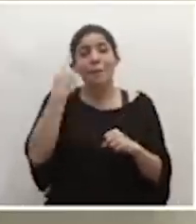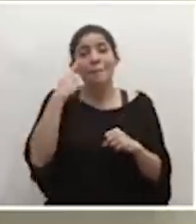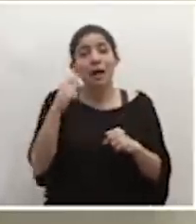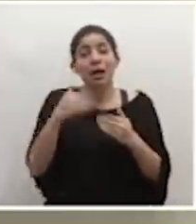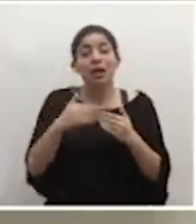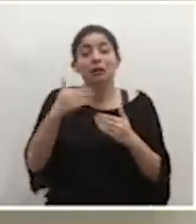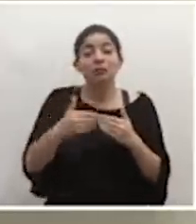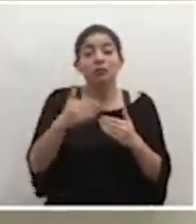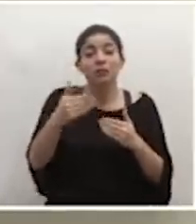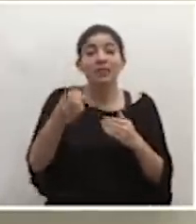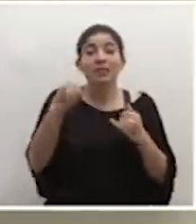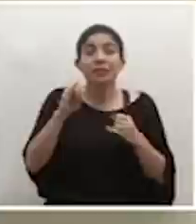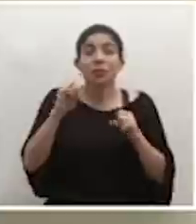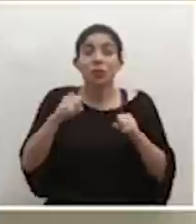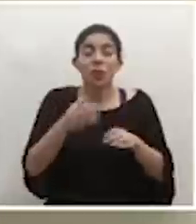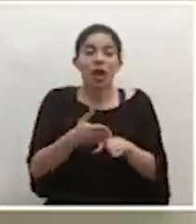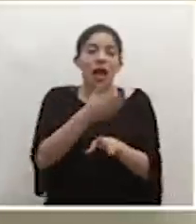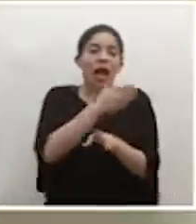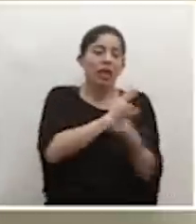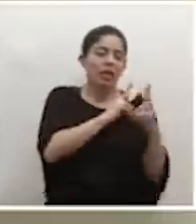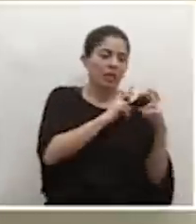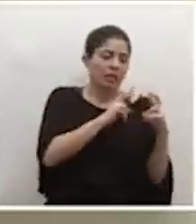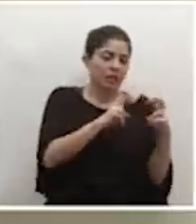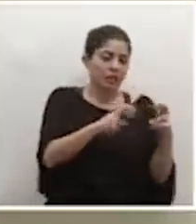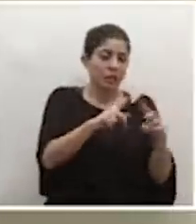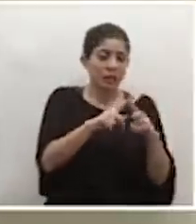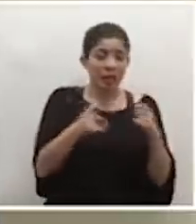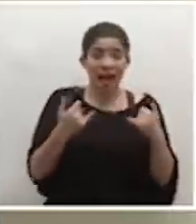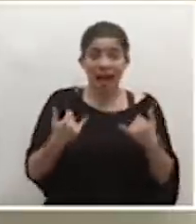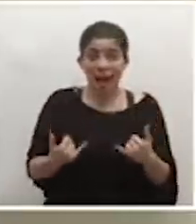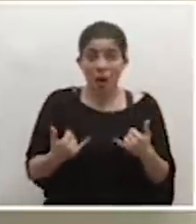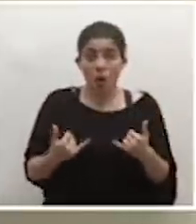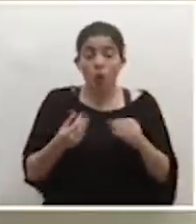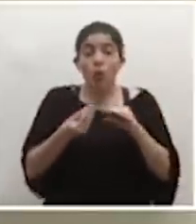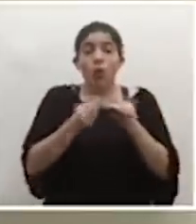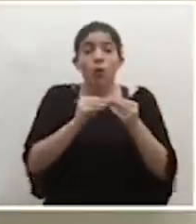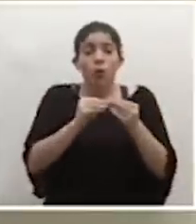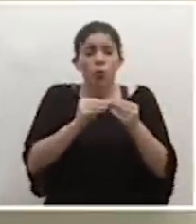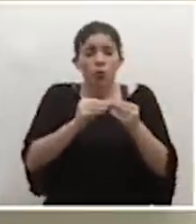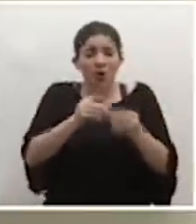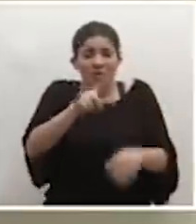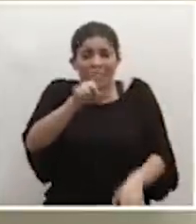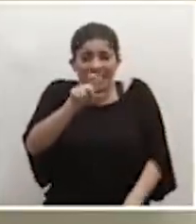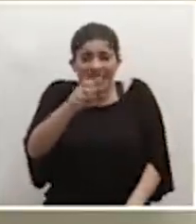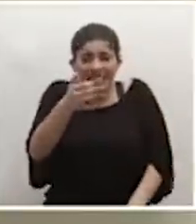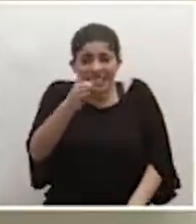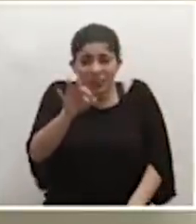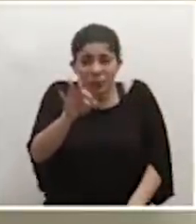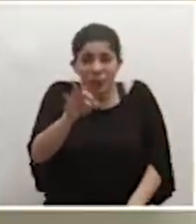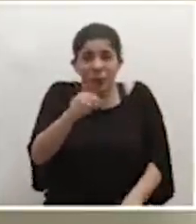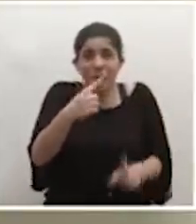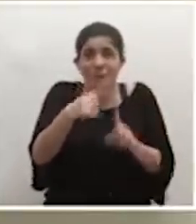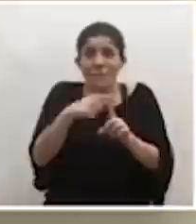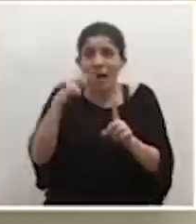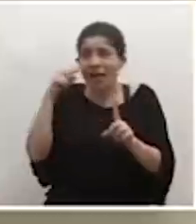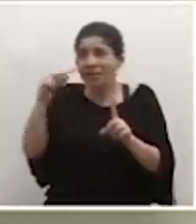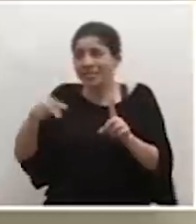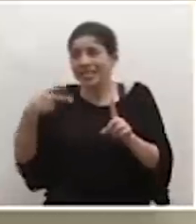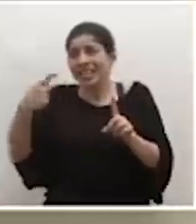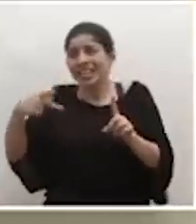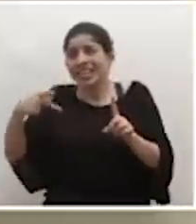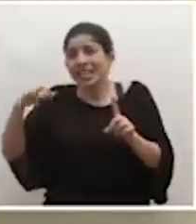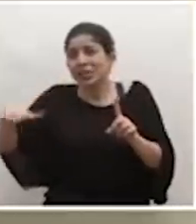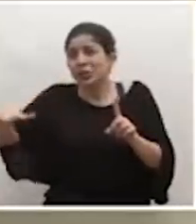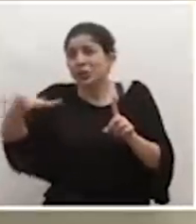siguientes veces, si se puede hacer un análisis previo, pero en este caso la cifra contundente 119 y el riesgo que teníamos en centros